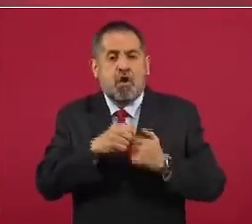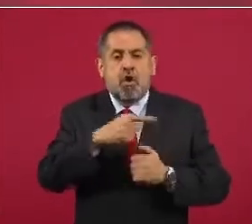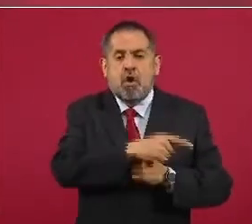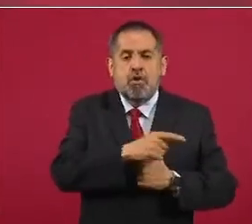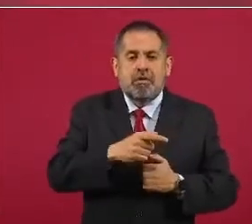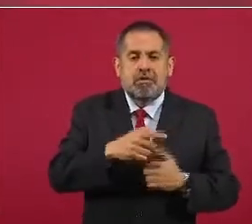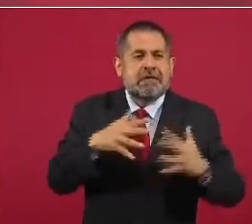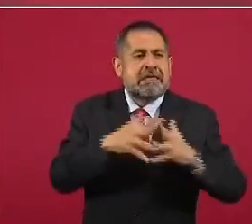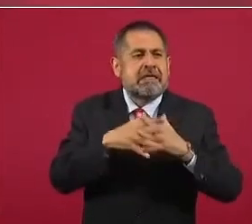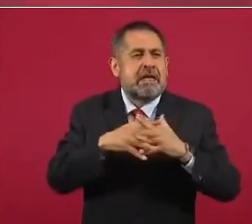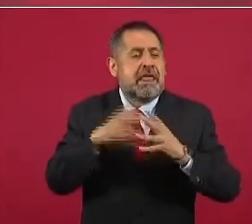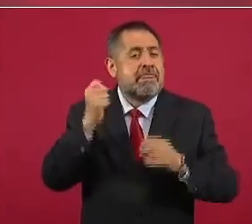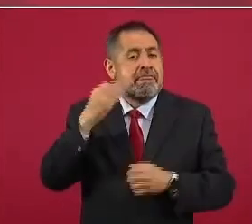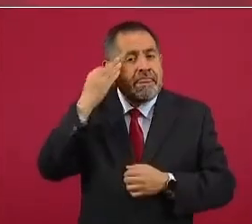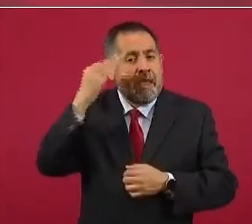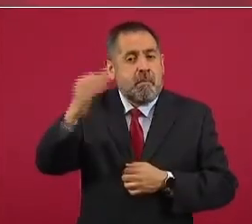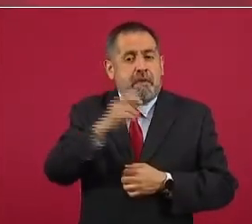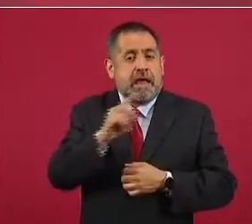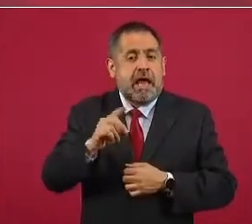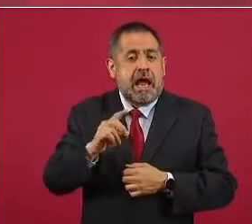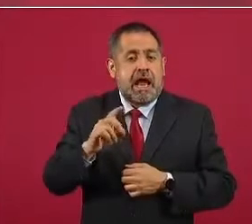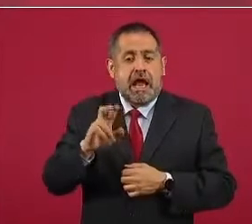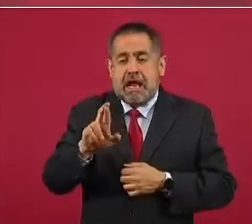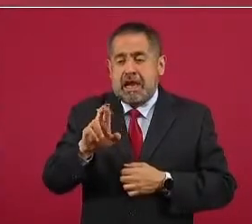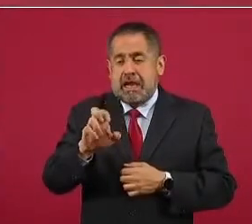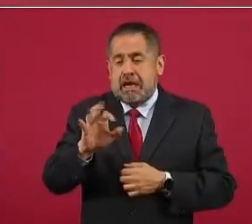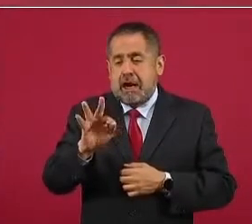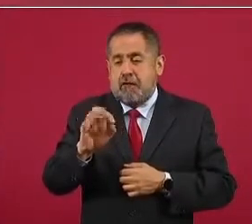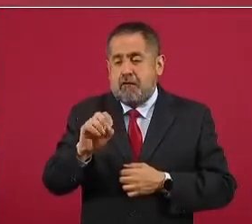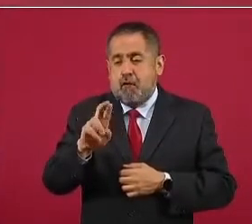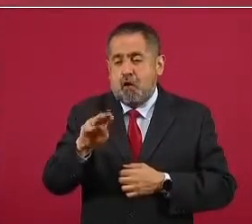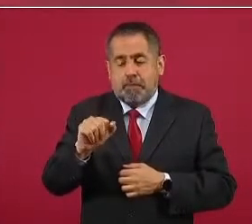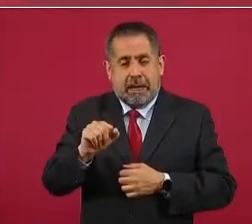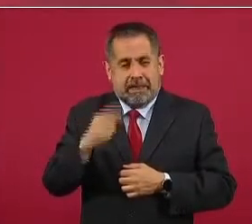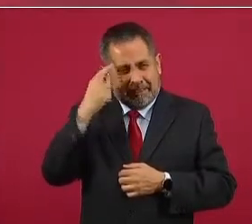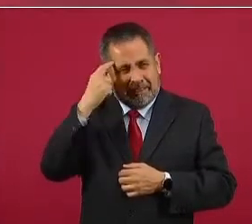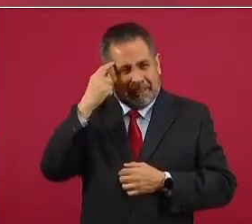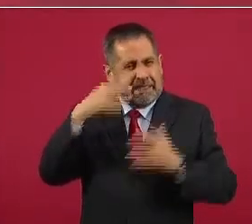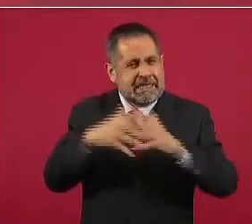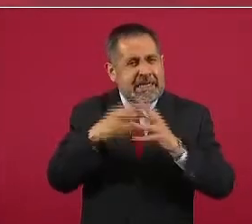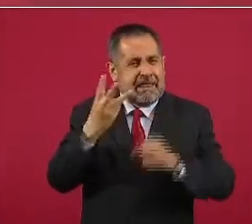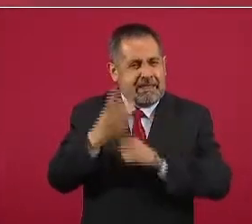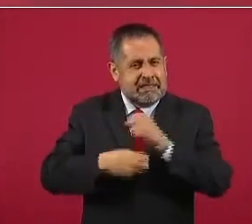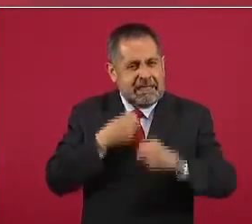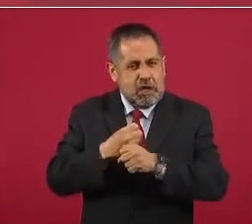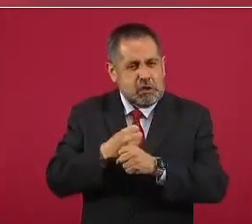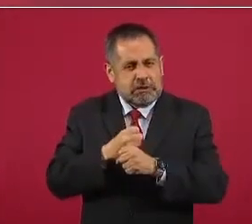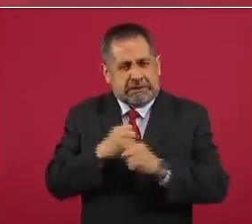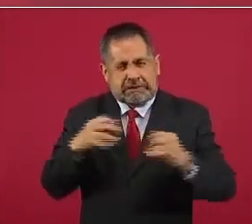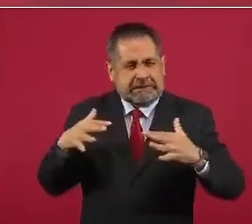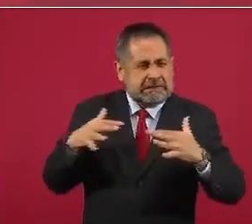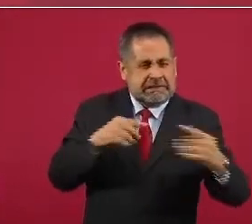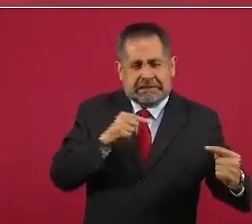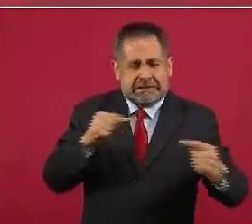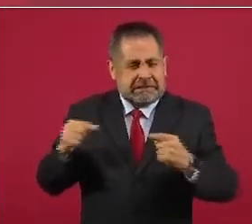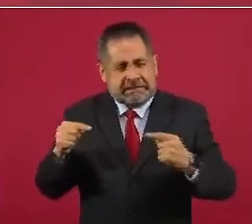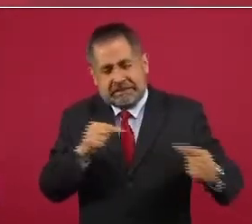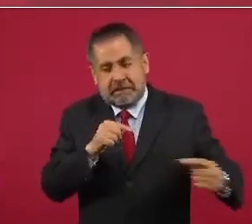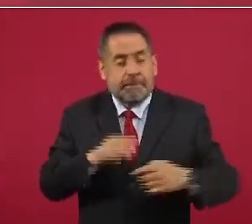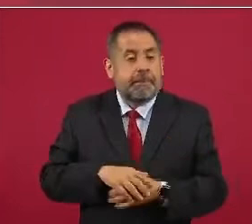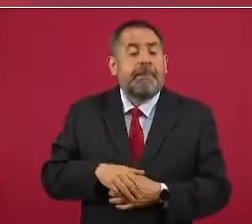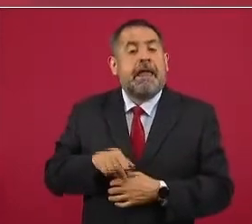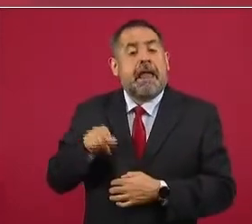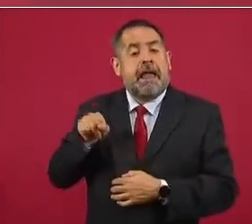era la guerra reforma de los tres años. Y estaba ansioso el presidente